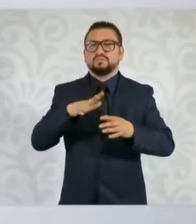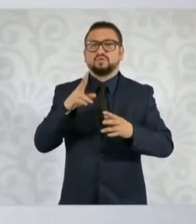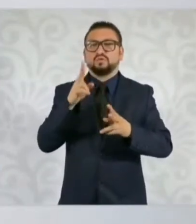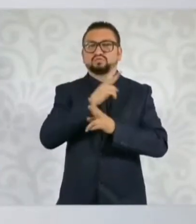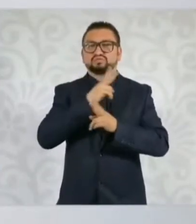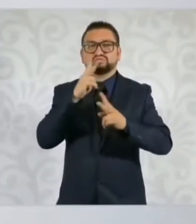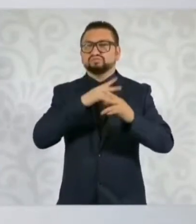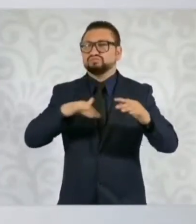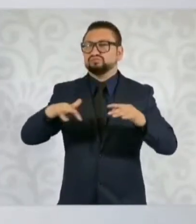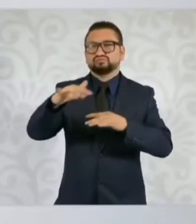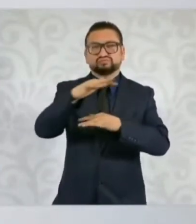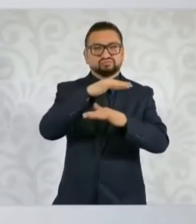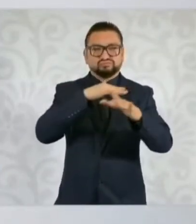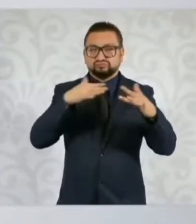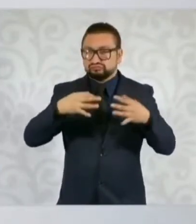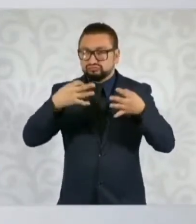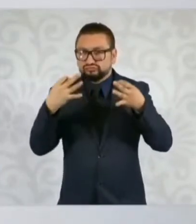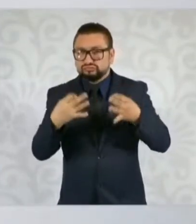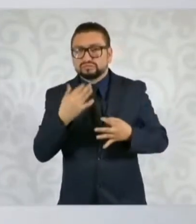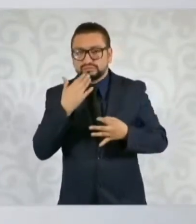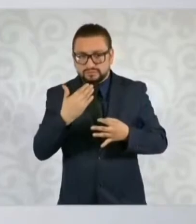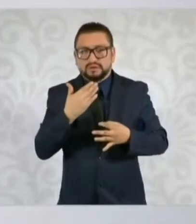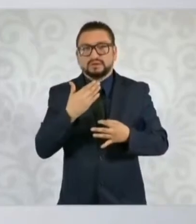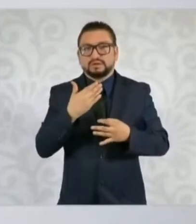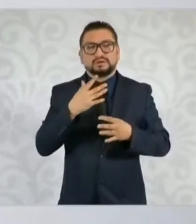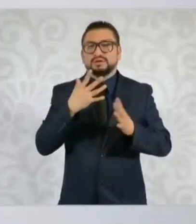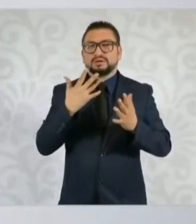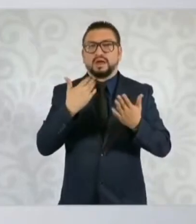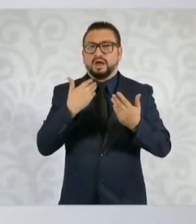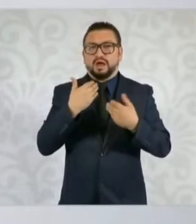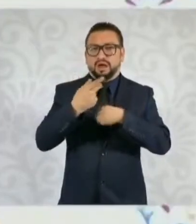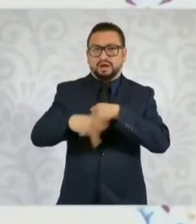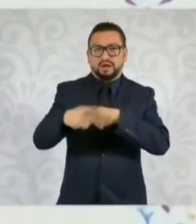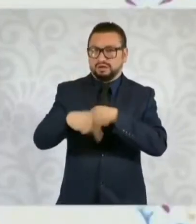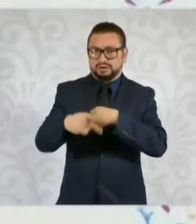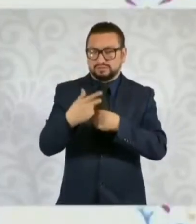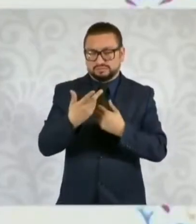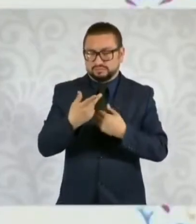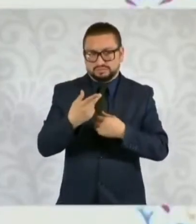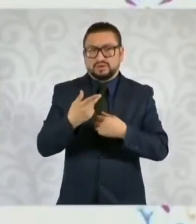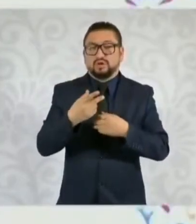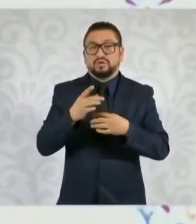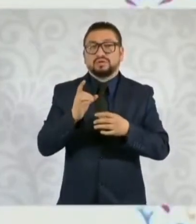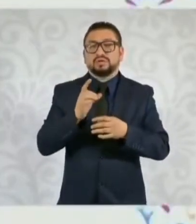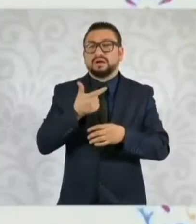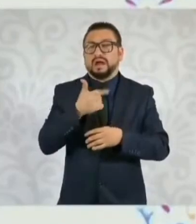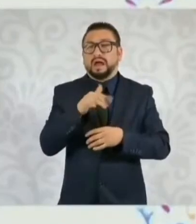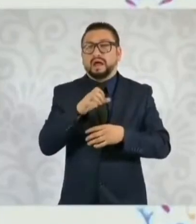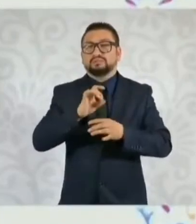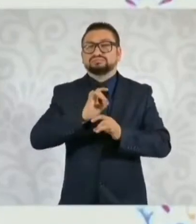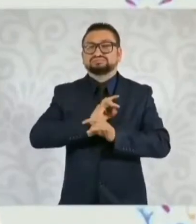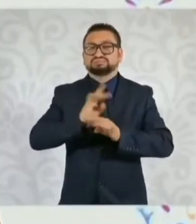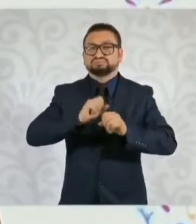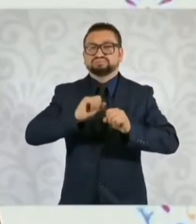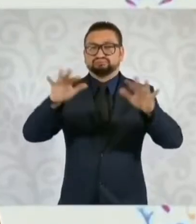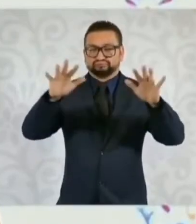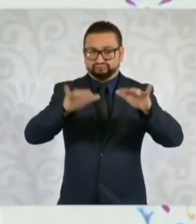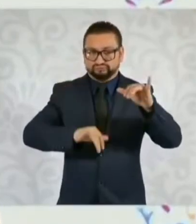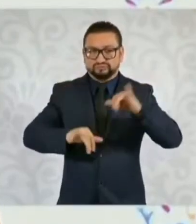que existe en la refinería y en sus alrededores, por lo tanto ya no hay riesgo en términos de la fuga que se sufrió de este ácido,